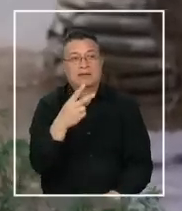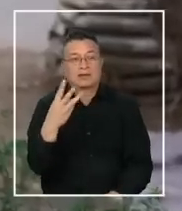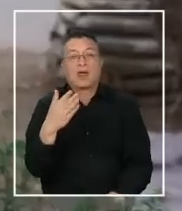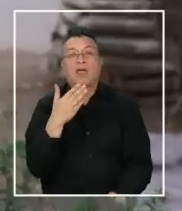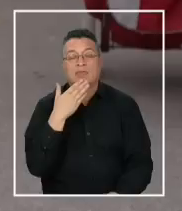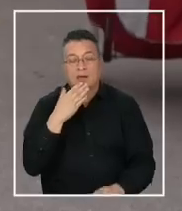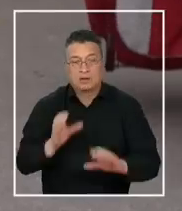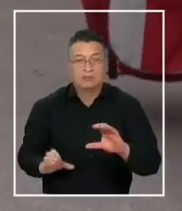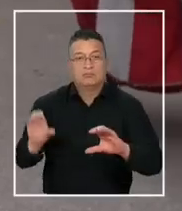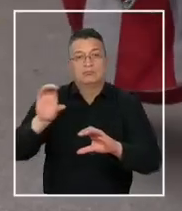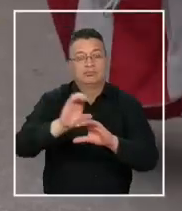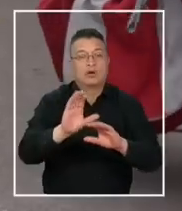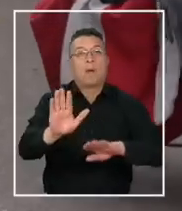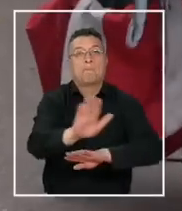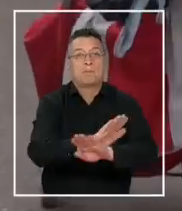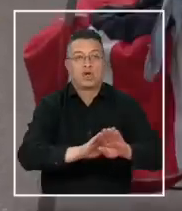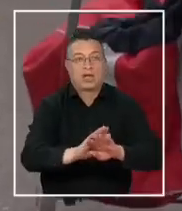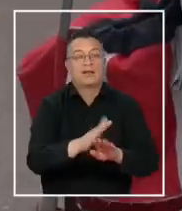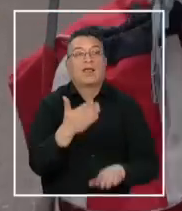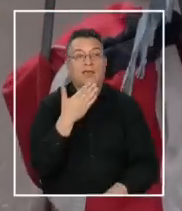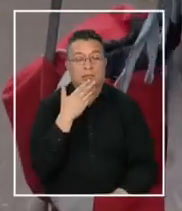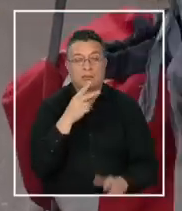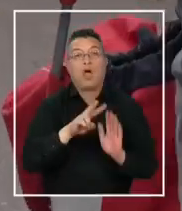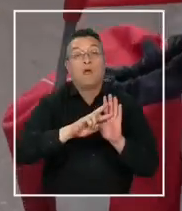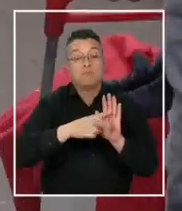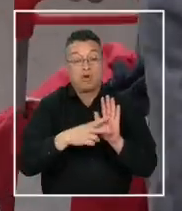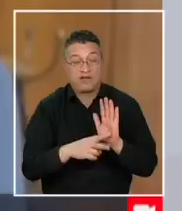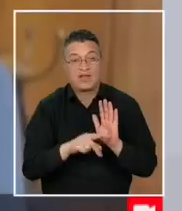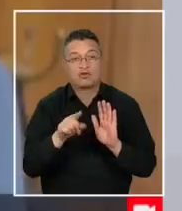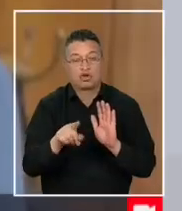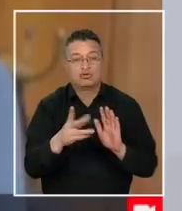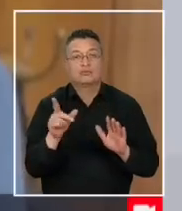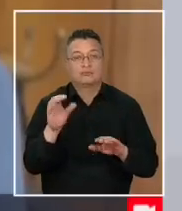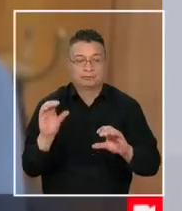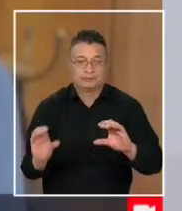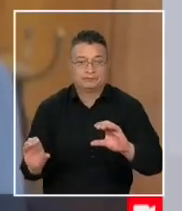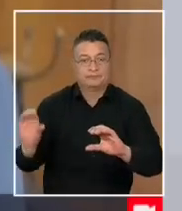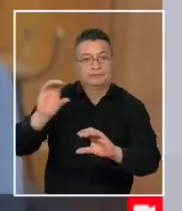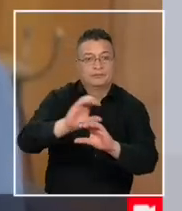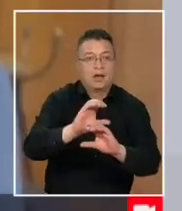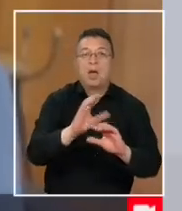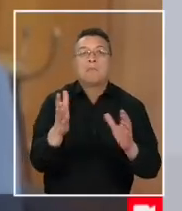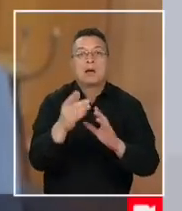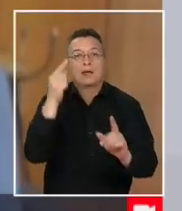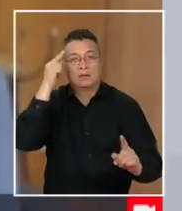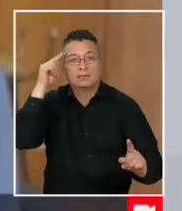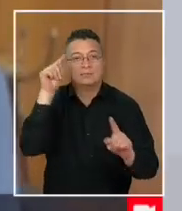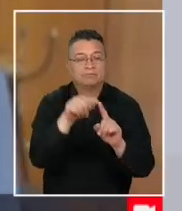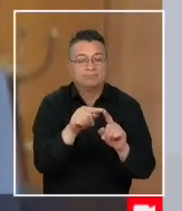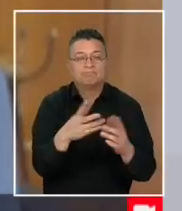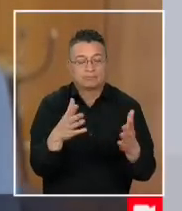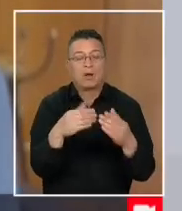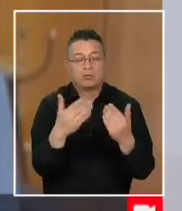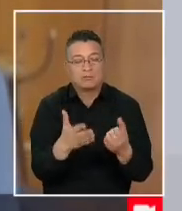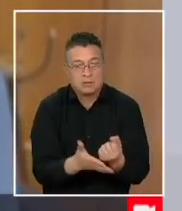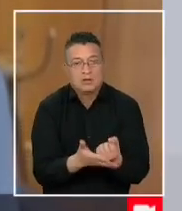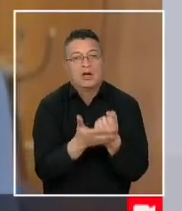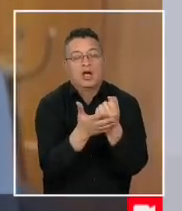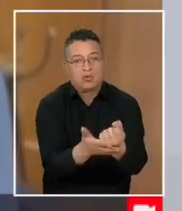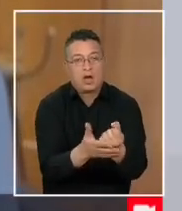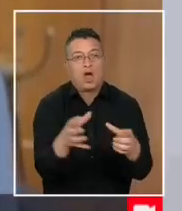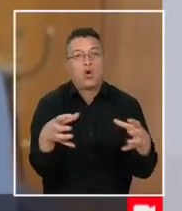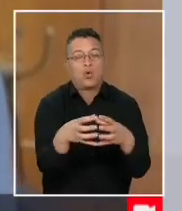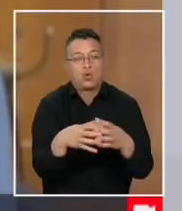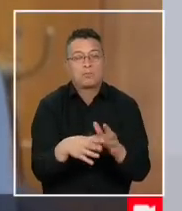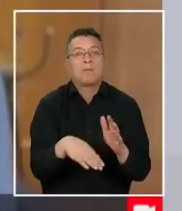los subsidios protegidos. Estamos trabajando en una modificación a los esquemas de subsidio, justamente con el objetivo de acompañar a los grupos que tienen hoy día